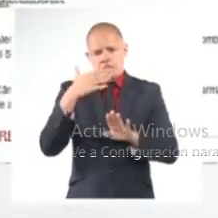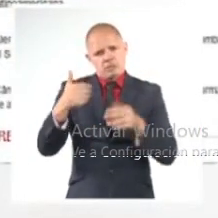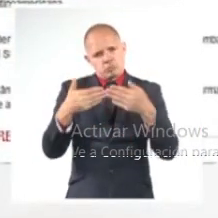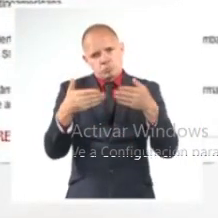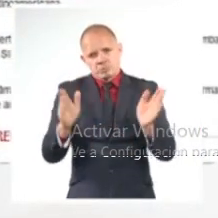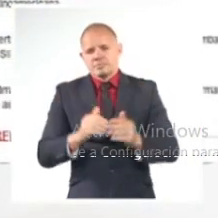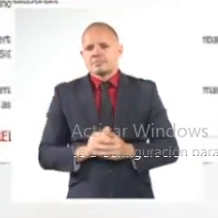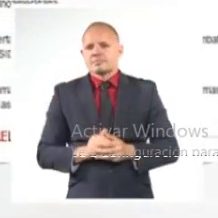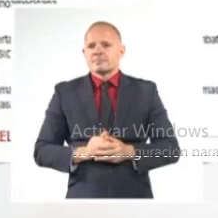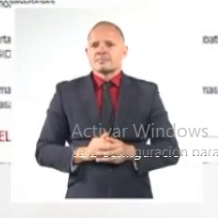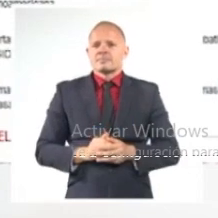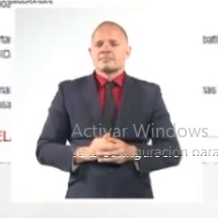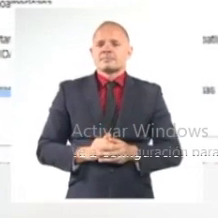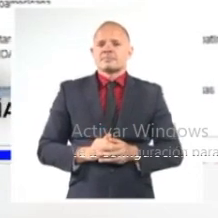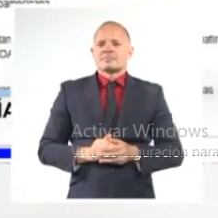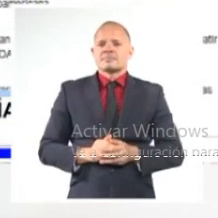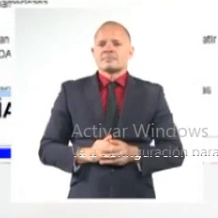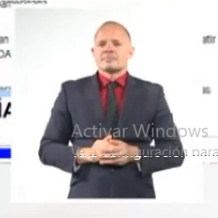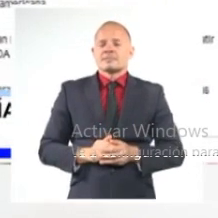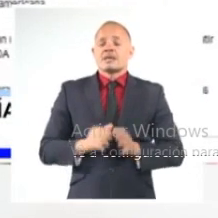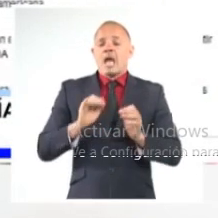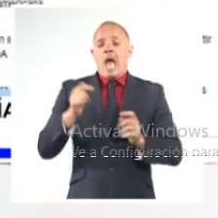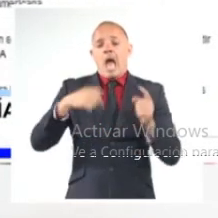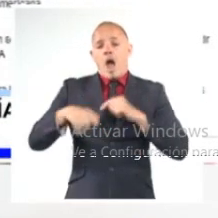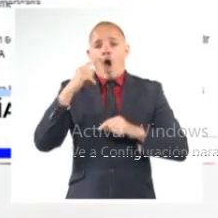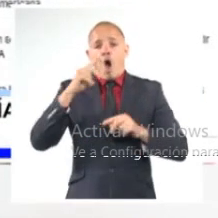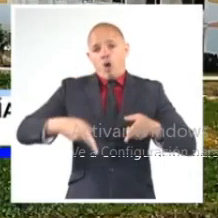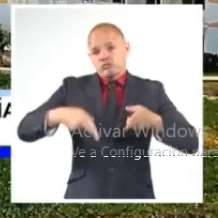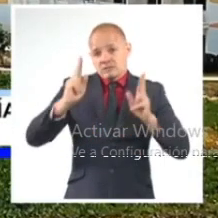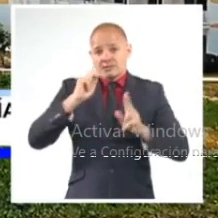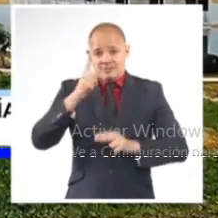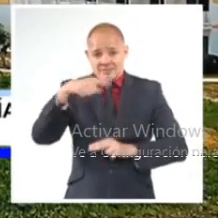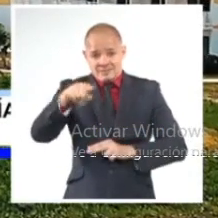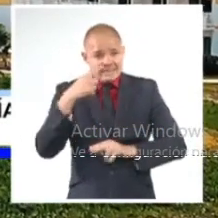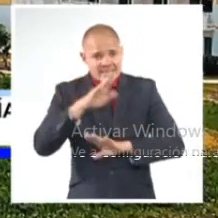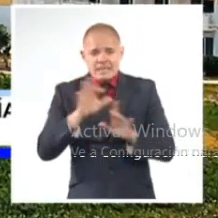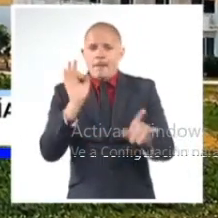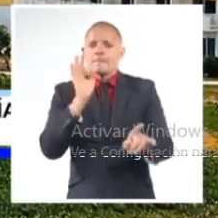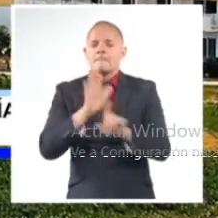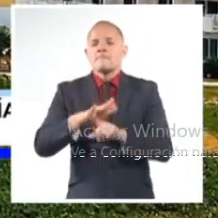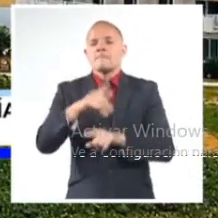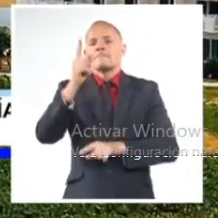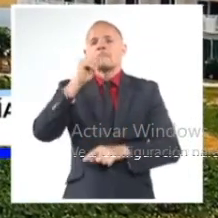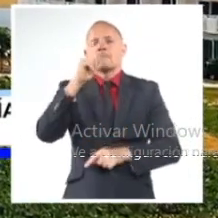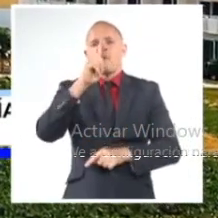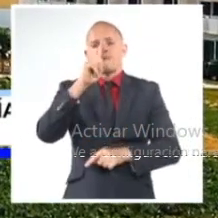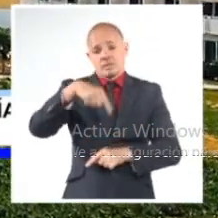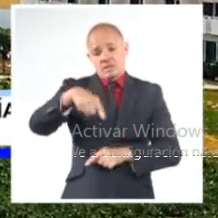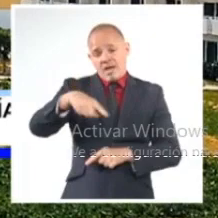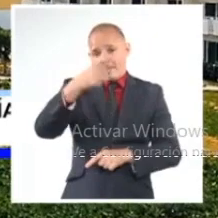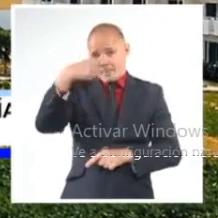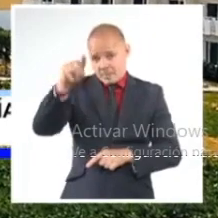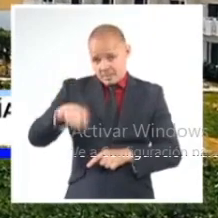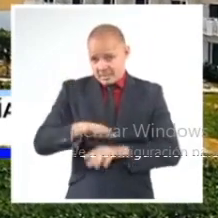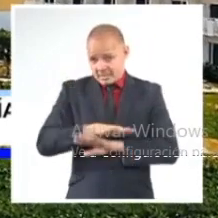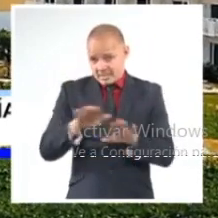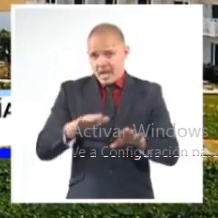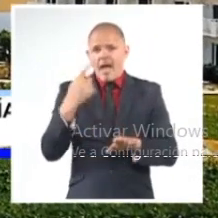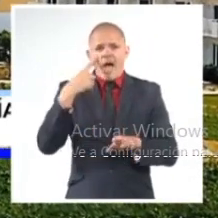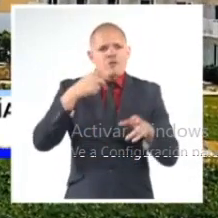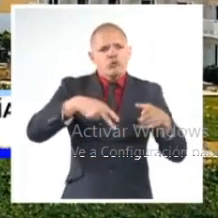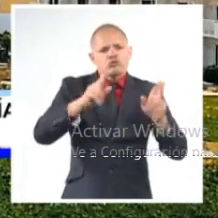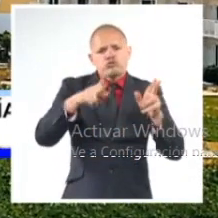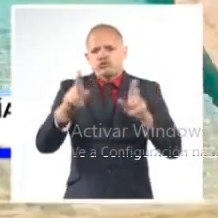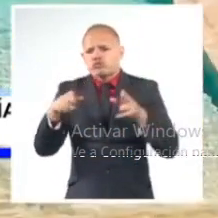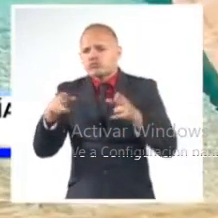norte de la provincia de Gramontina, ese destino turístico podrá contar a partir del próximo primero de noviembre con una de las tres instalaciones